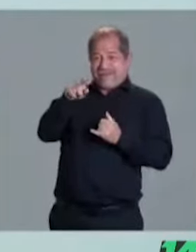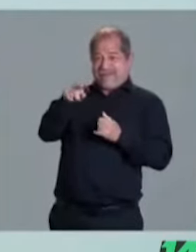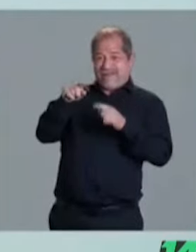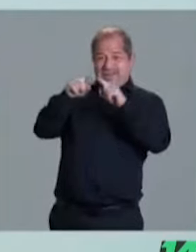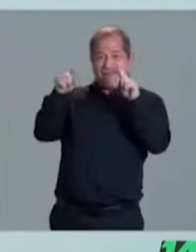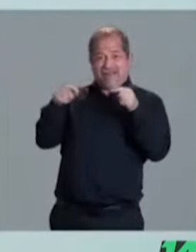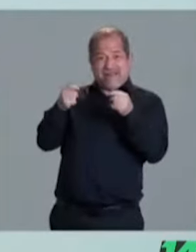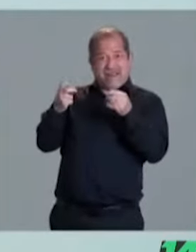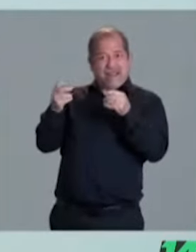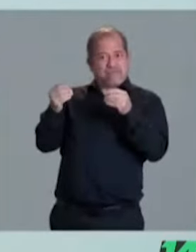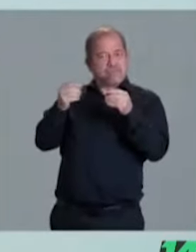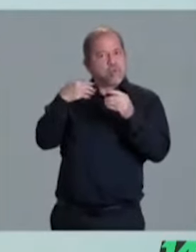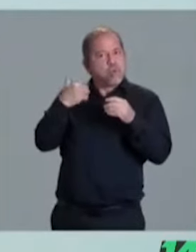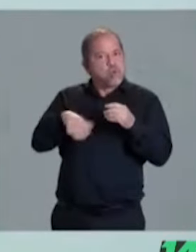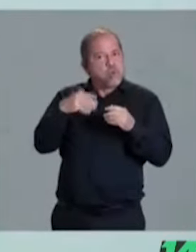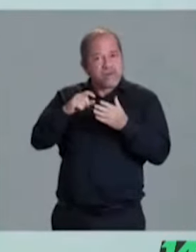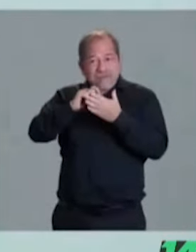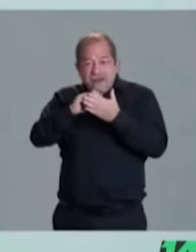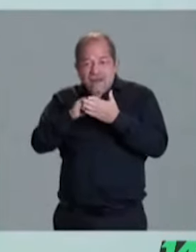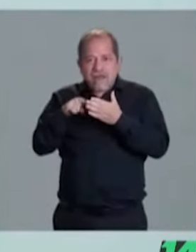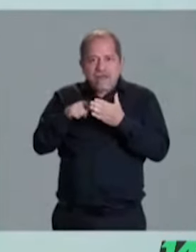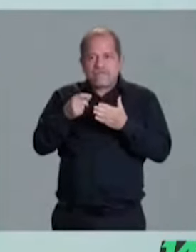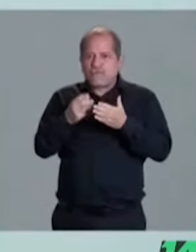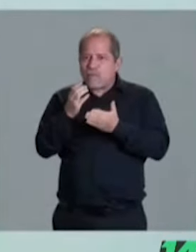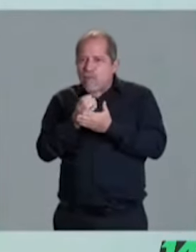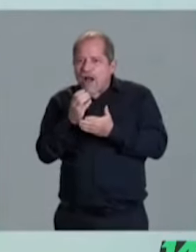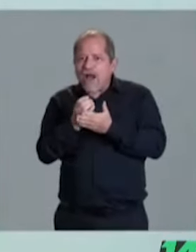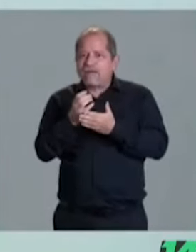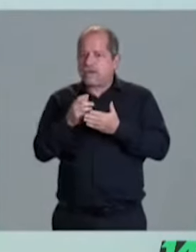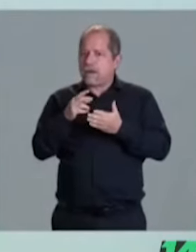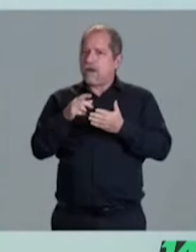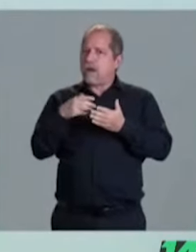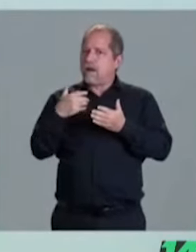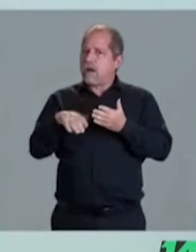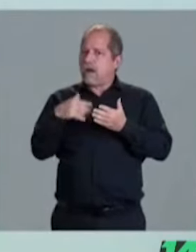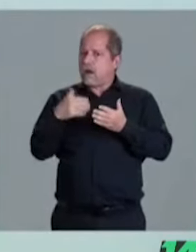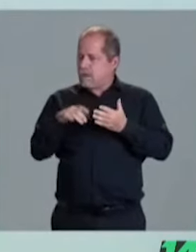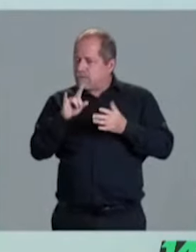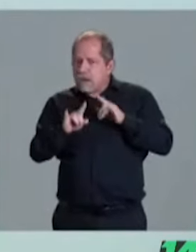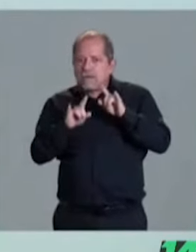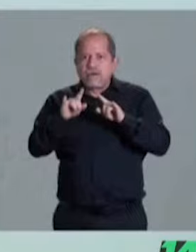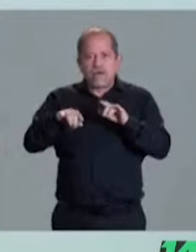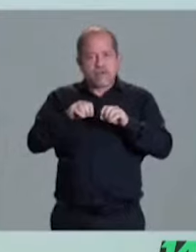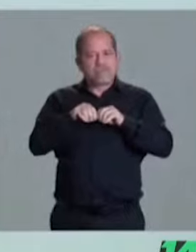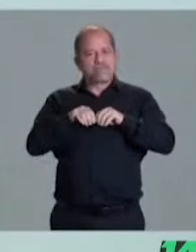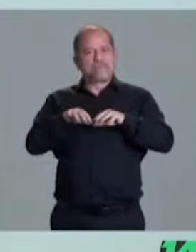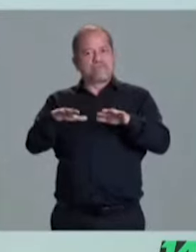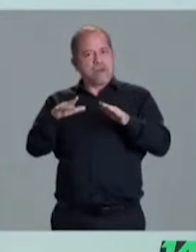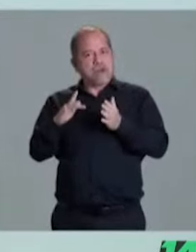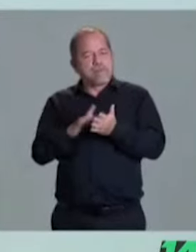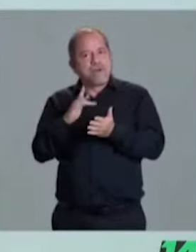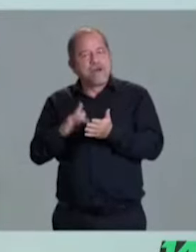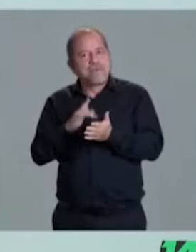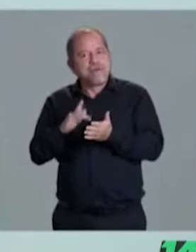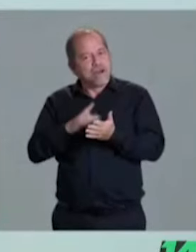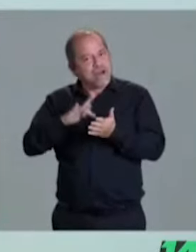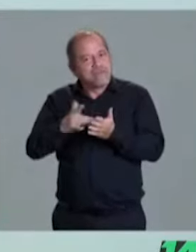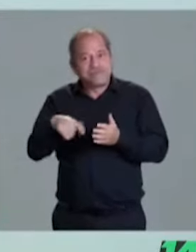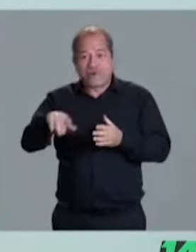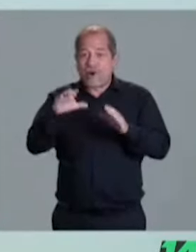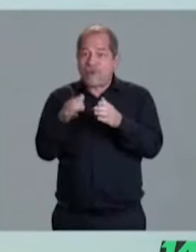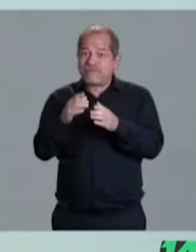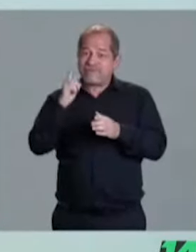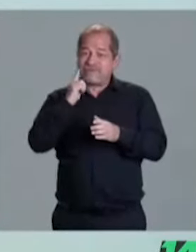con mensajes en sus libretas, han hecho posible que esta sea otra contienda. Les agradezco con una seña que me enseñó la comunidad sorda hace unos días.